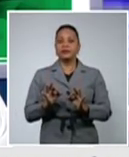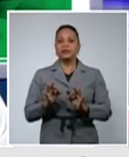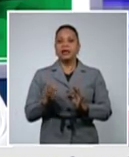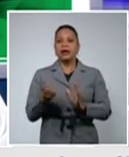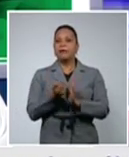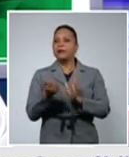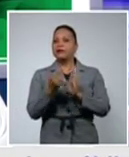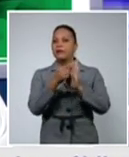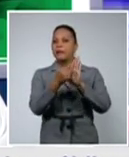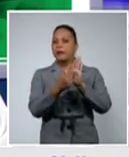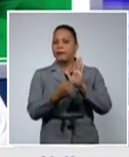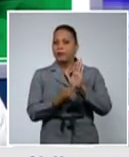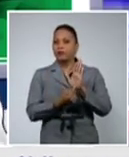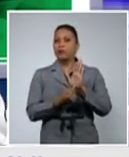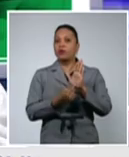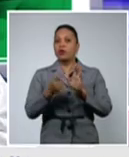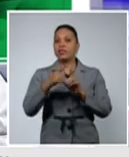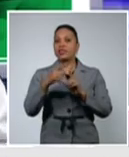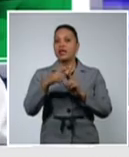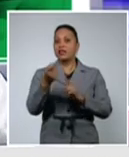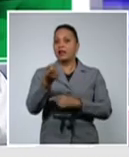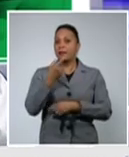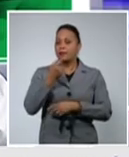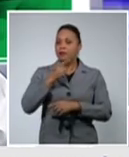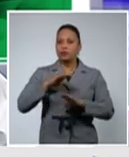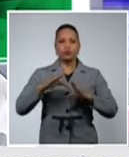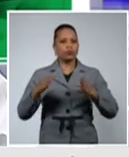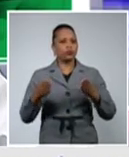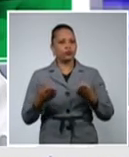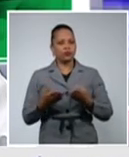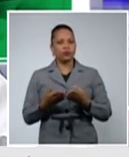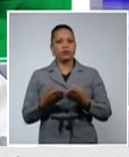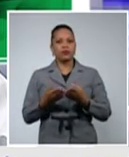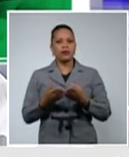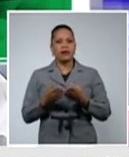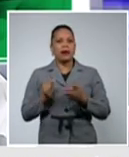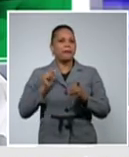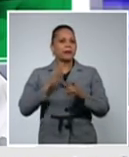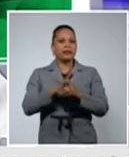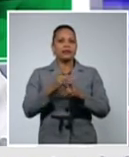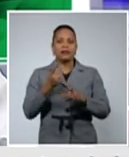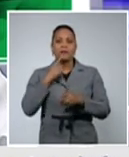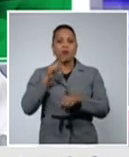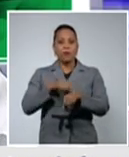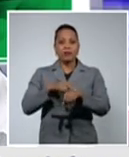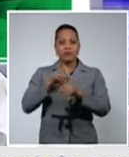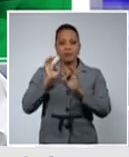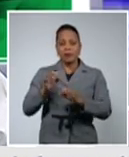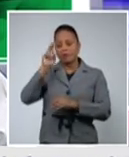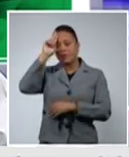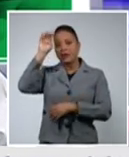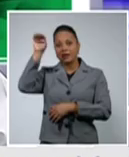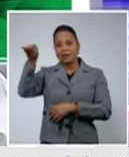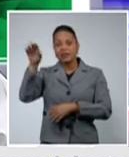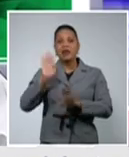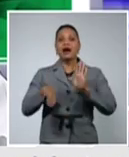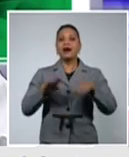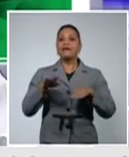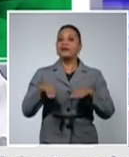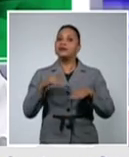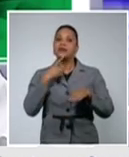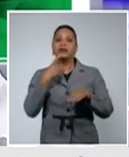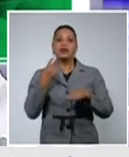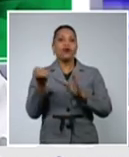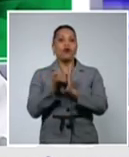protocolos de tratamiento como se está haciendo, desde el mismo momento que se ingresa, muchas veces sin tener todavía la